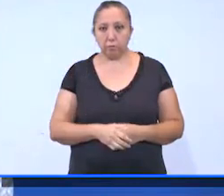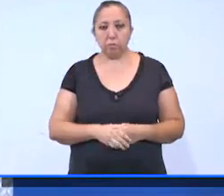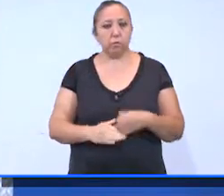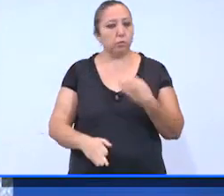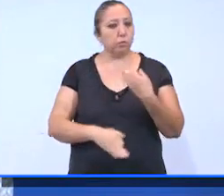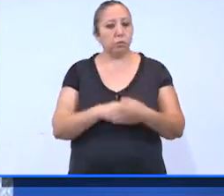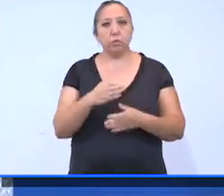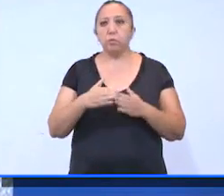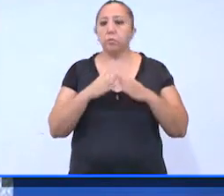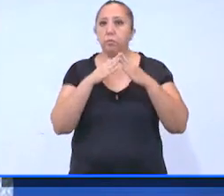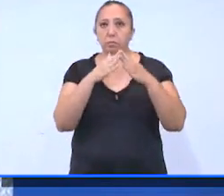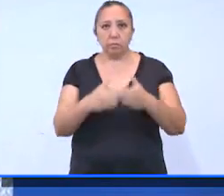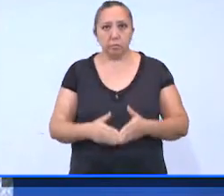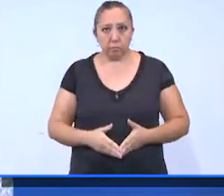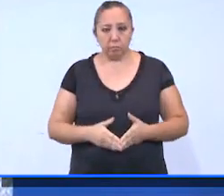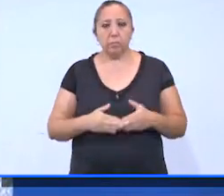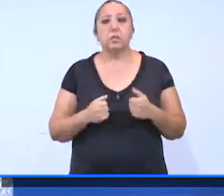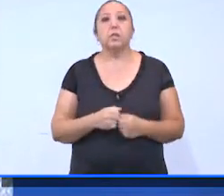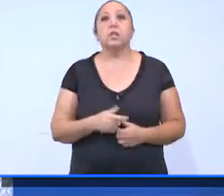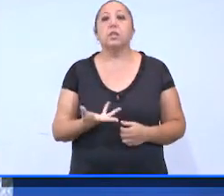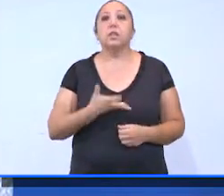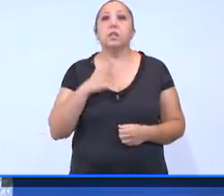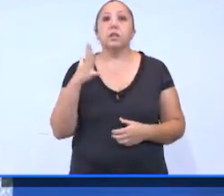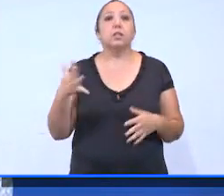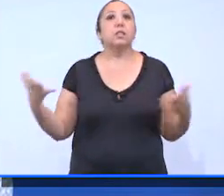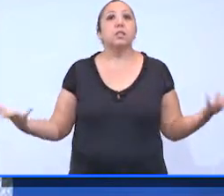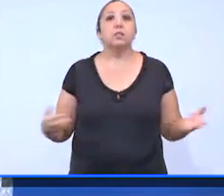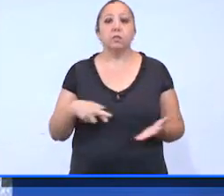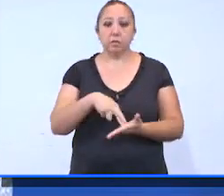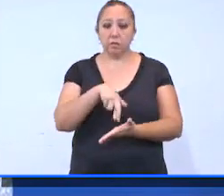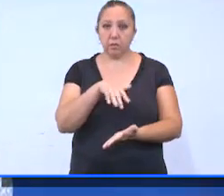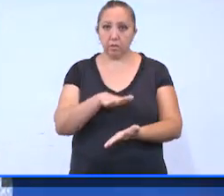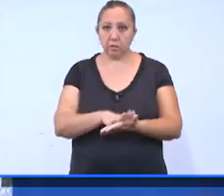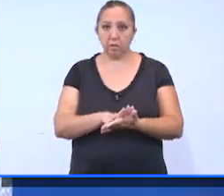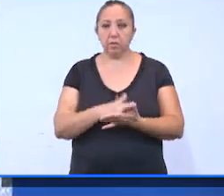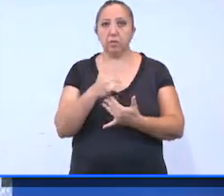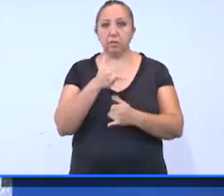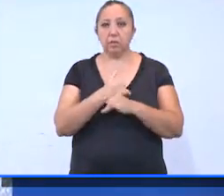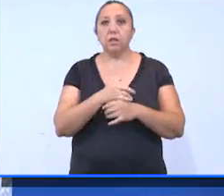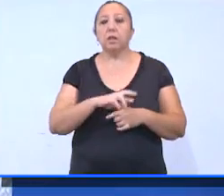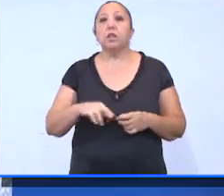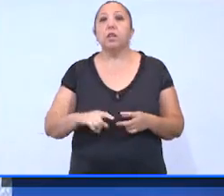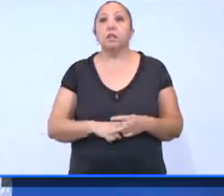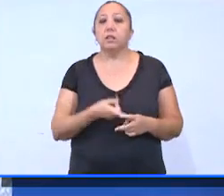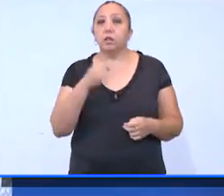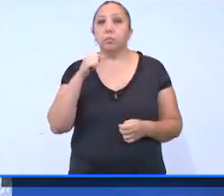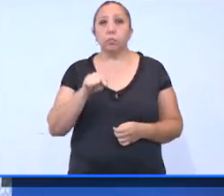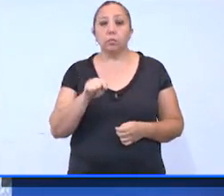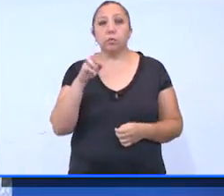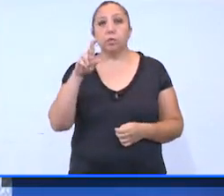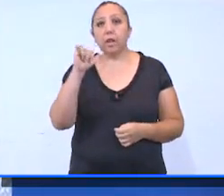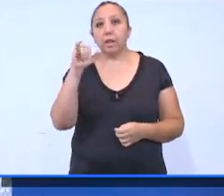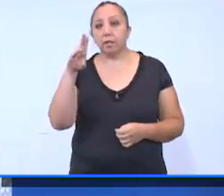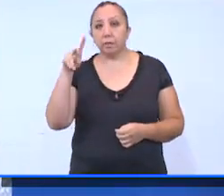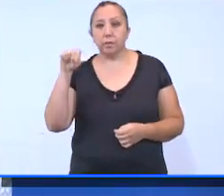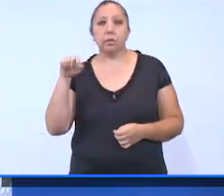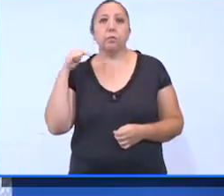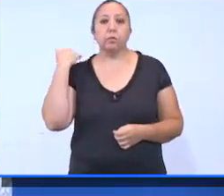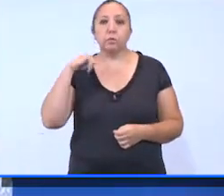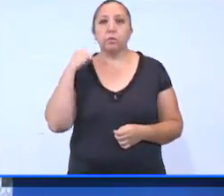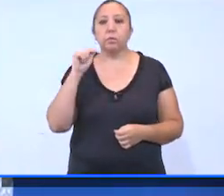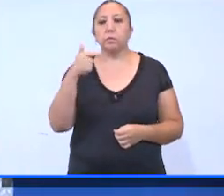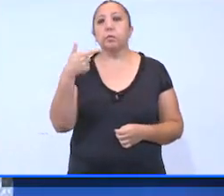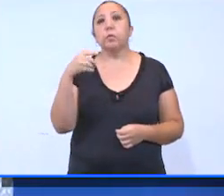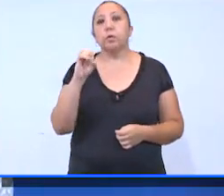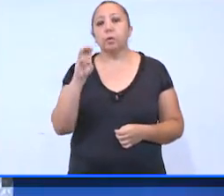Todas las embarcaciones que quieran navegar tendrán que realizar un registro en la página reactivación.yucatán.gov.mx